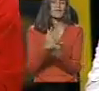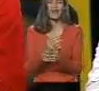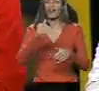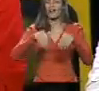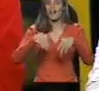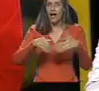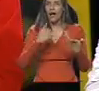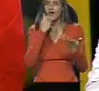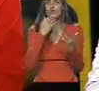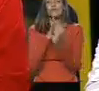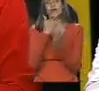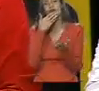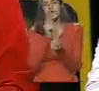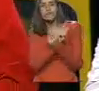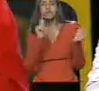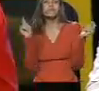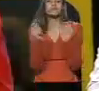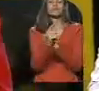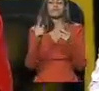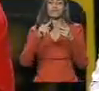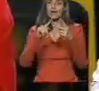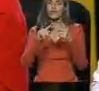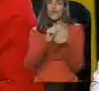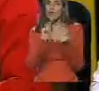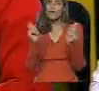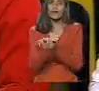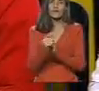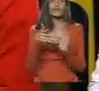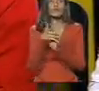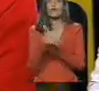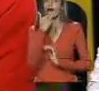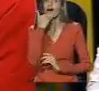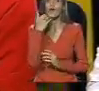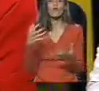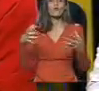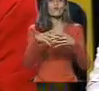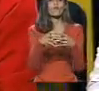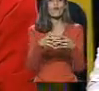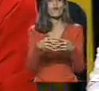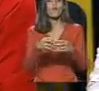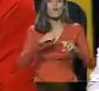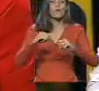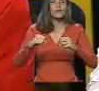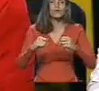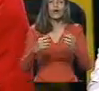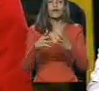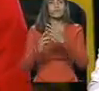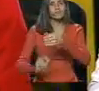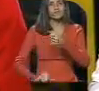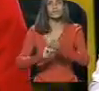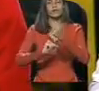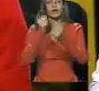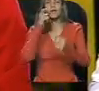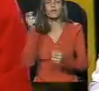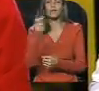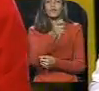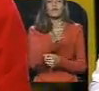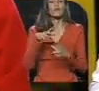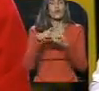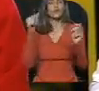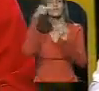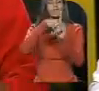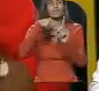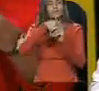para convertirnos, ¿verdad? En una especie de partido-movimiento que acompañe al pueblo en su lucha. El tercer